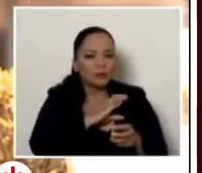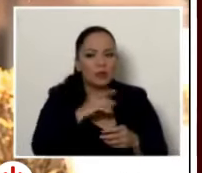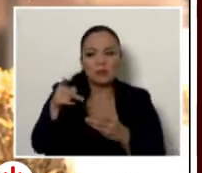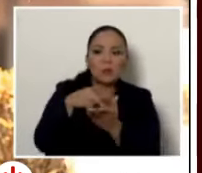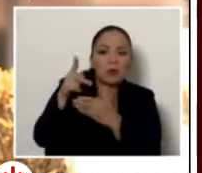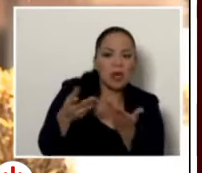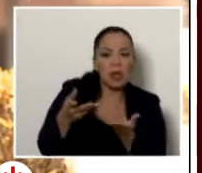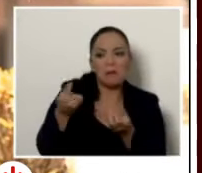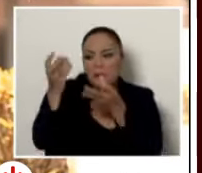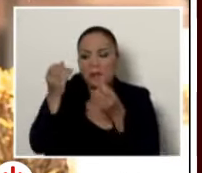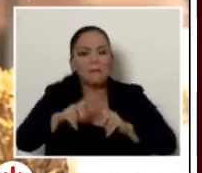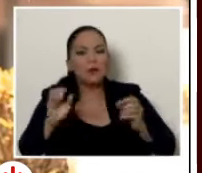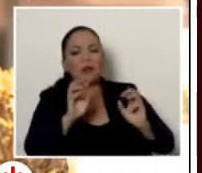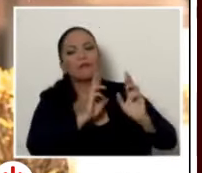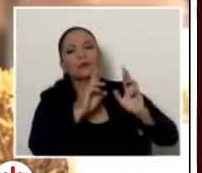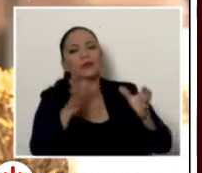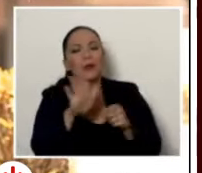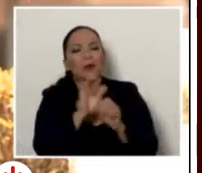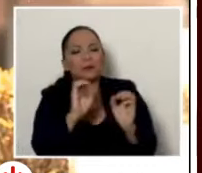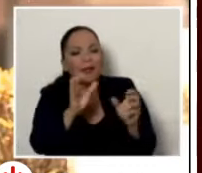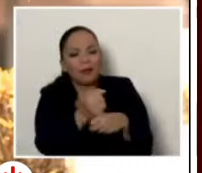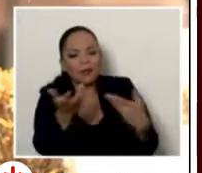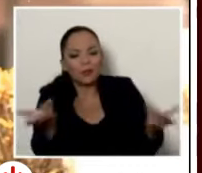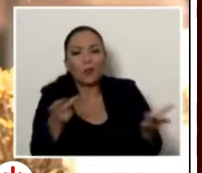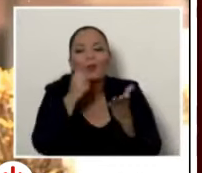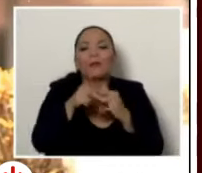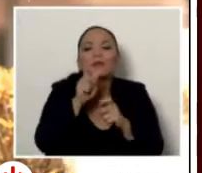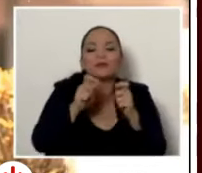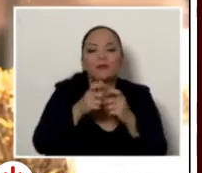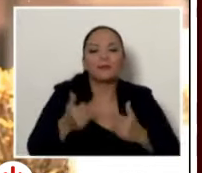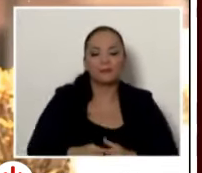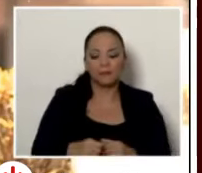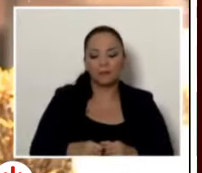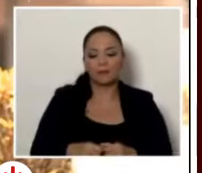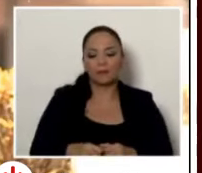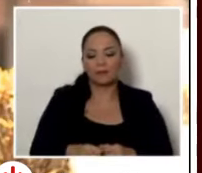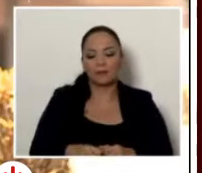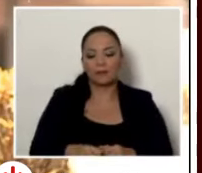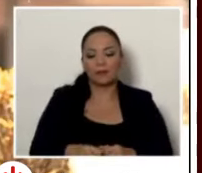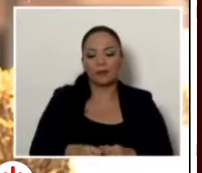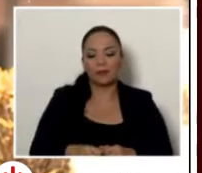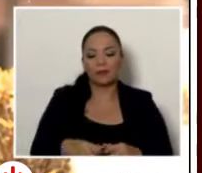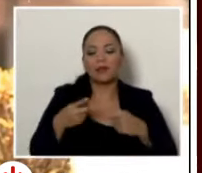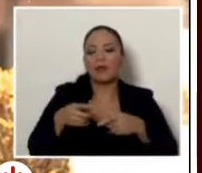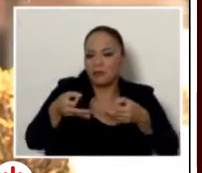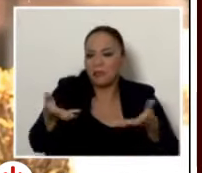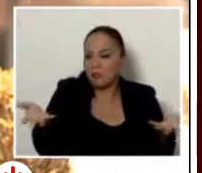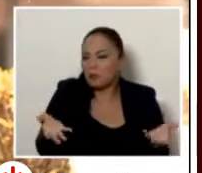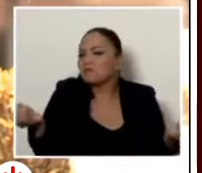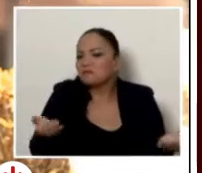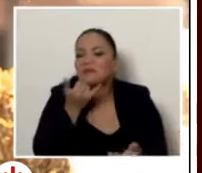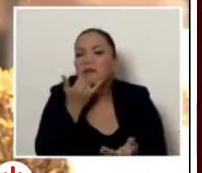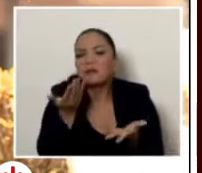anuncio más pero no vemos ningún resultado concreto ni ningún programa específico que vaya a quedar de manera definida qué va a pasar